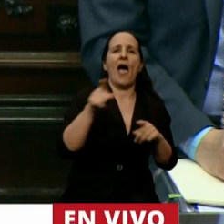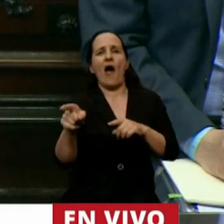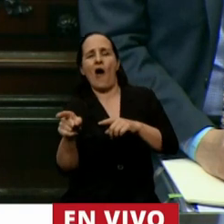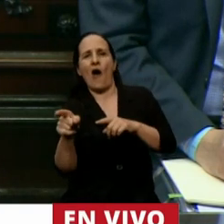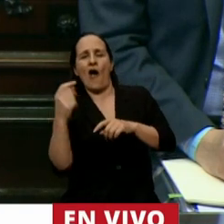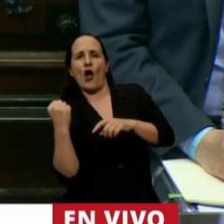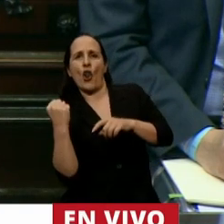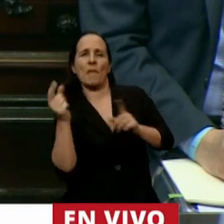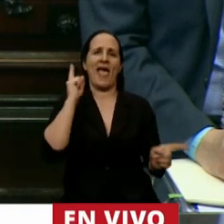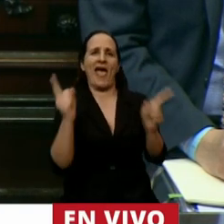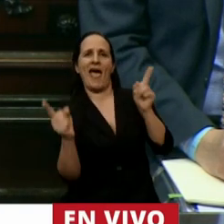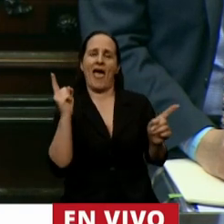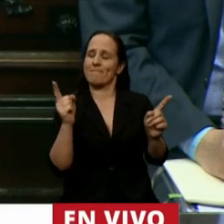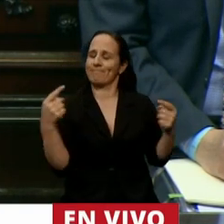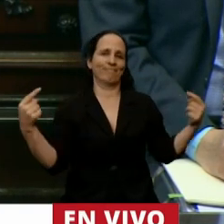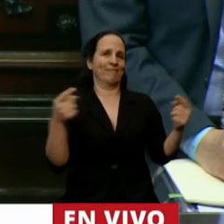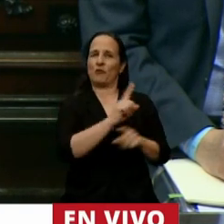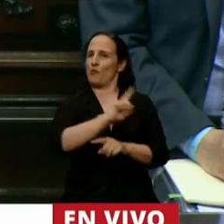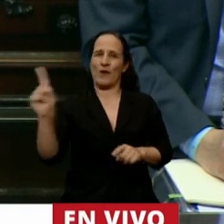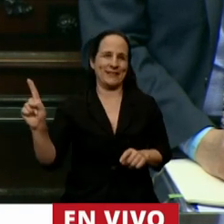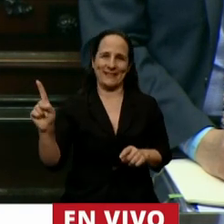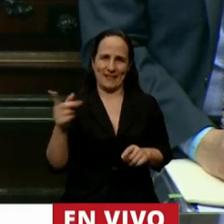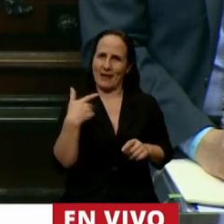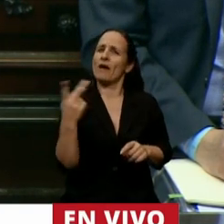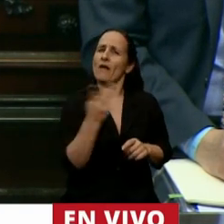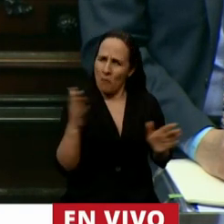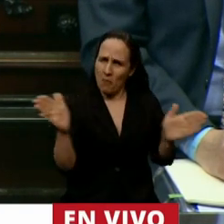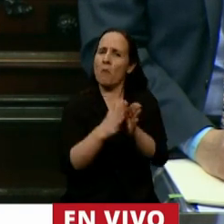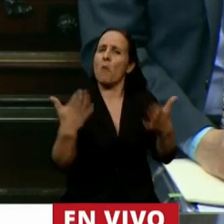y con la economía no es la salud o la economía